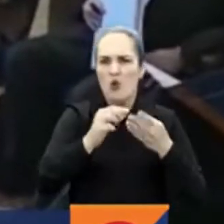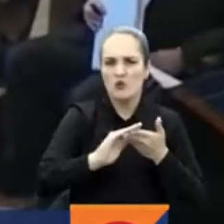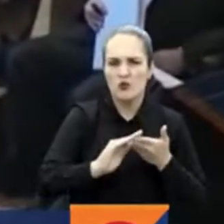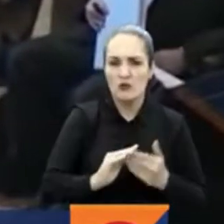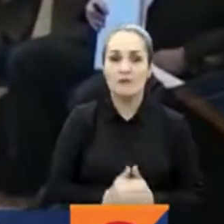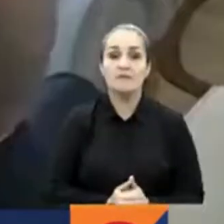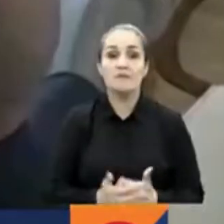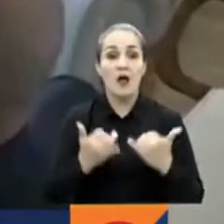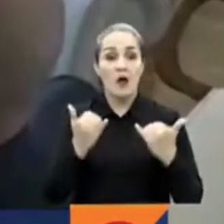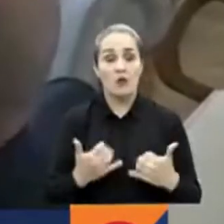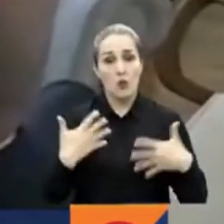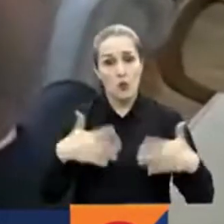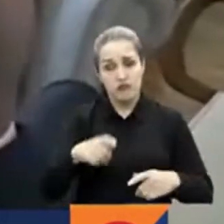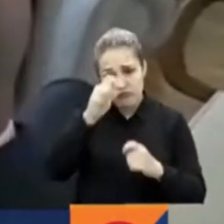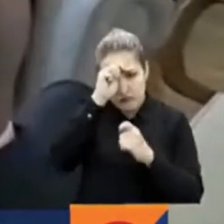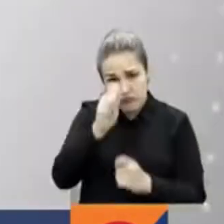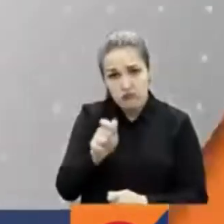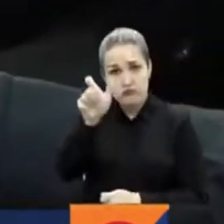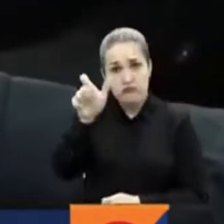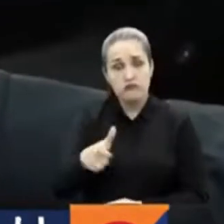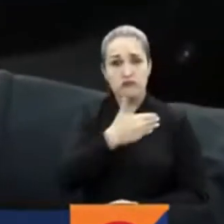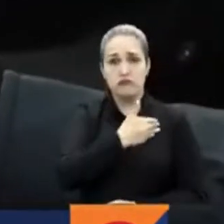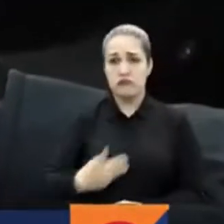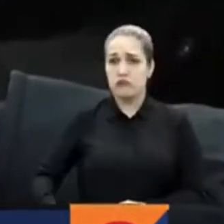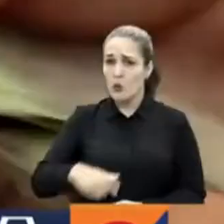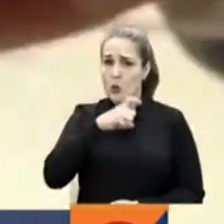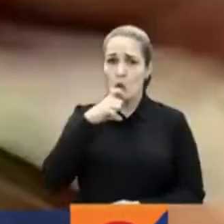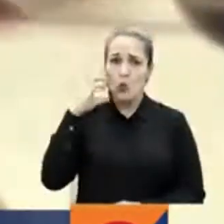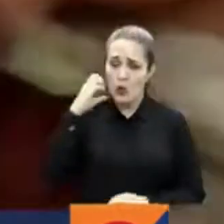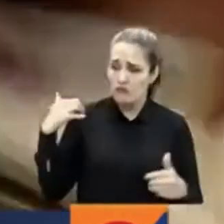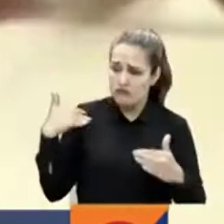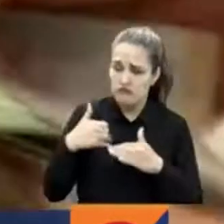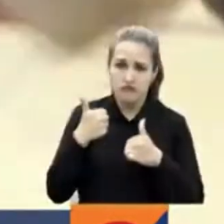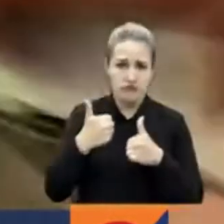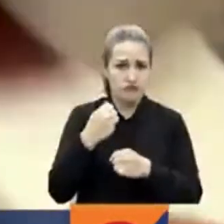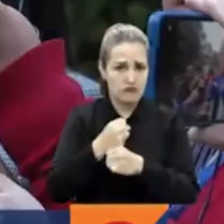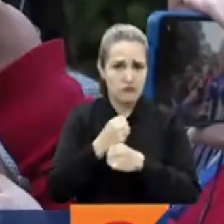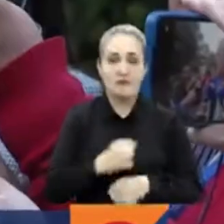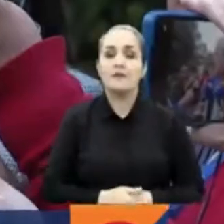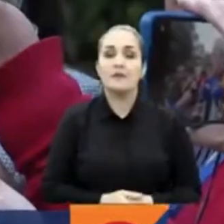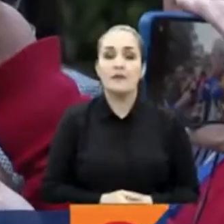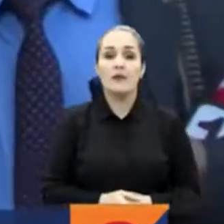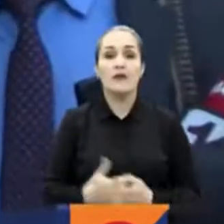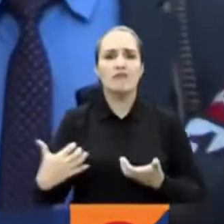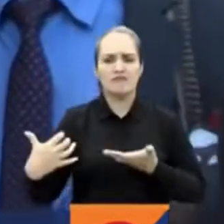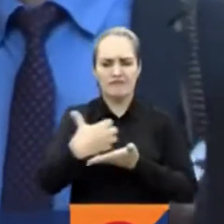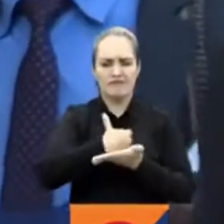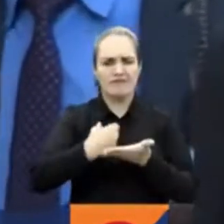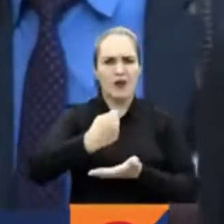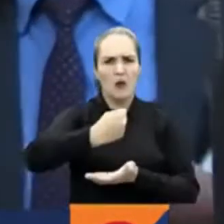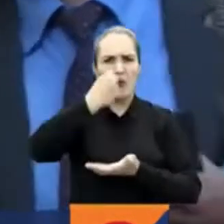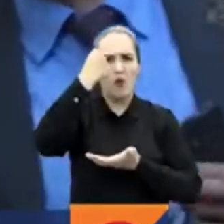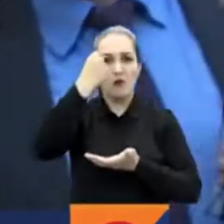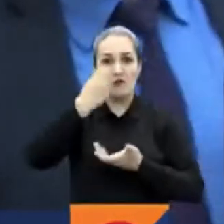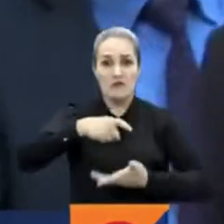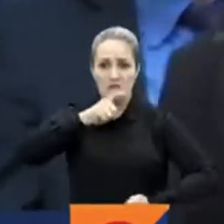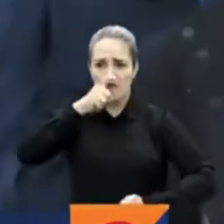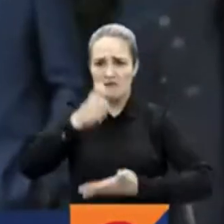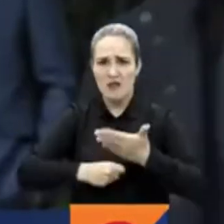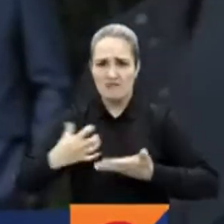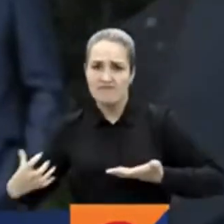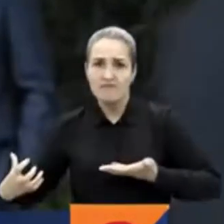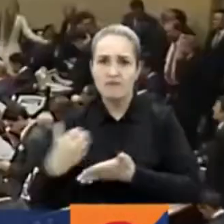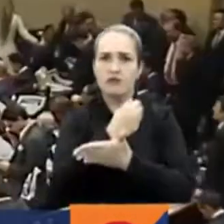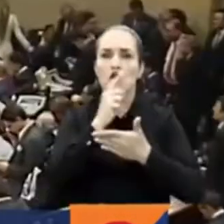emprendida por el gobierno del presidente Iván Duque. Recaudo de impuestos en el nuevo gobierno será gradual para cumplir la meta